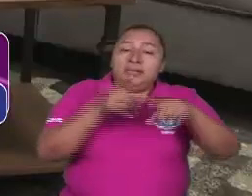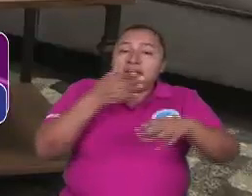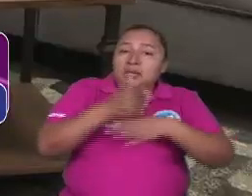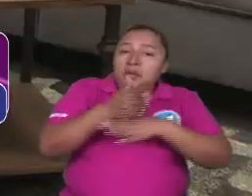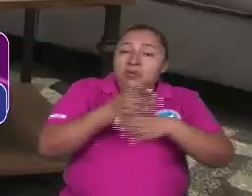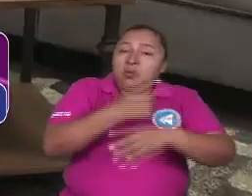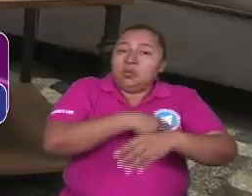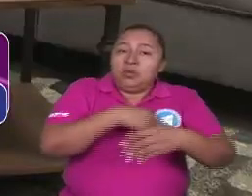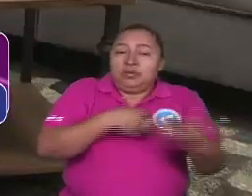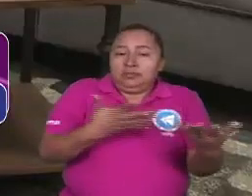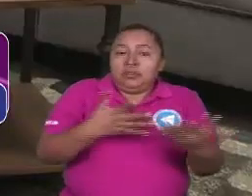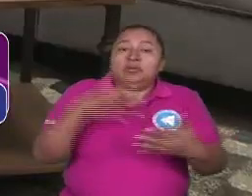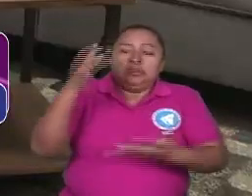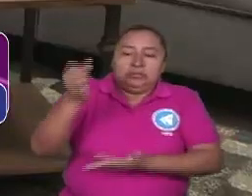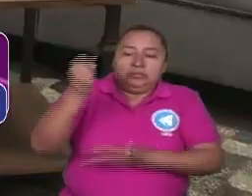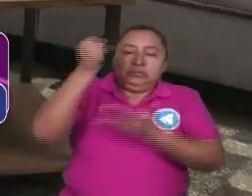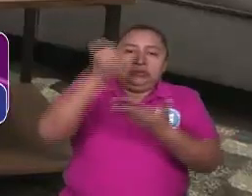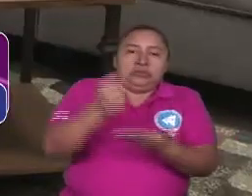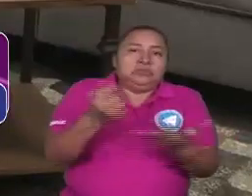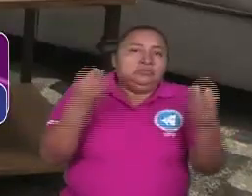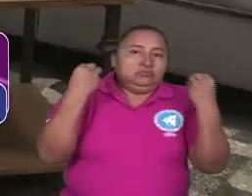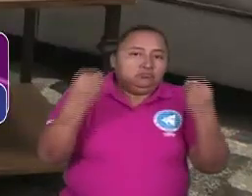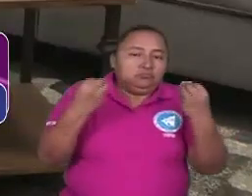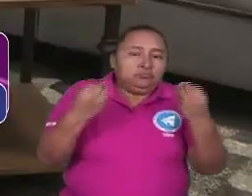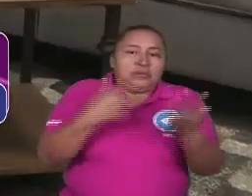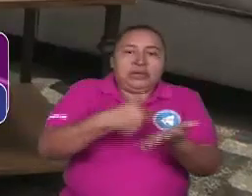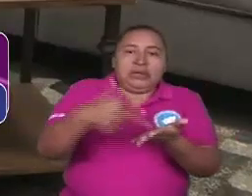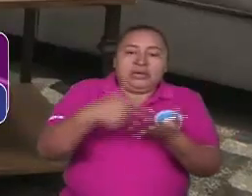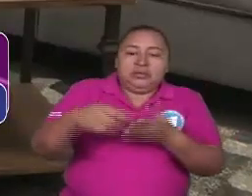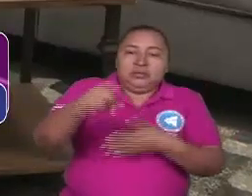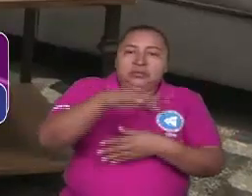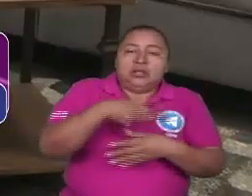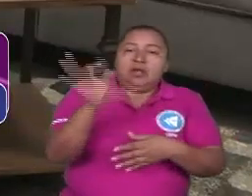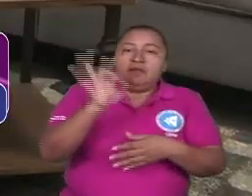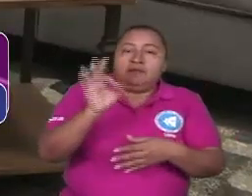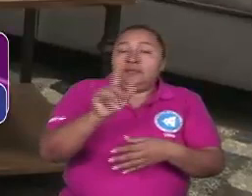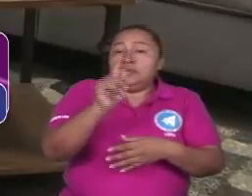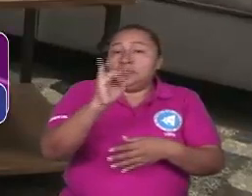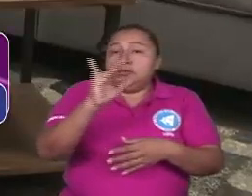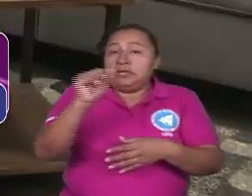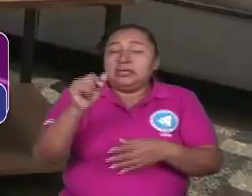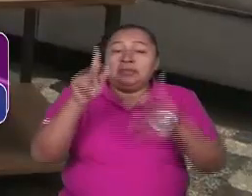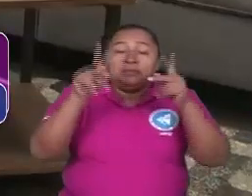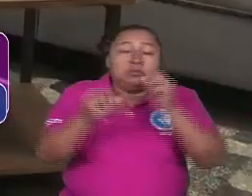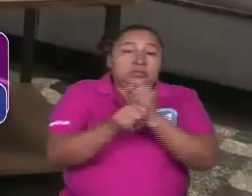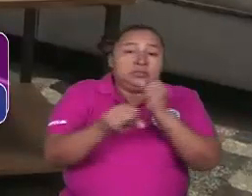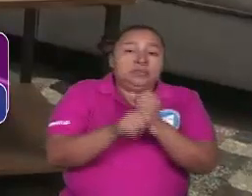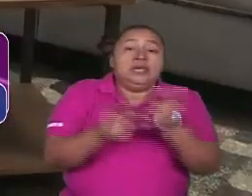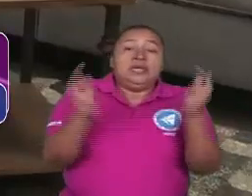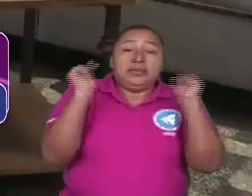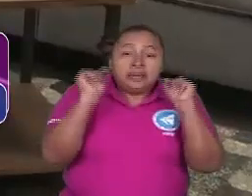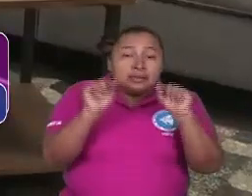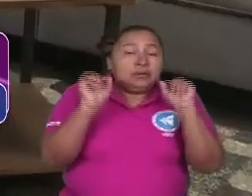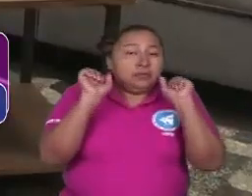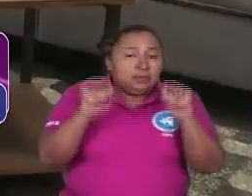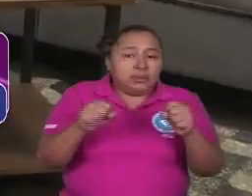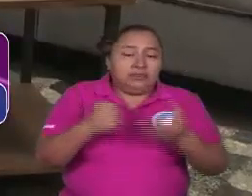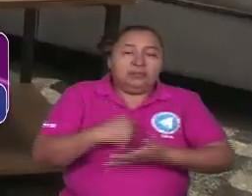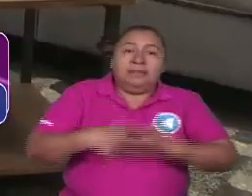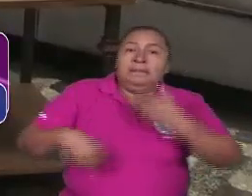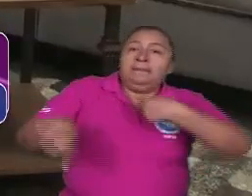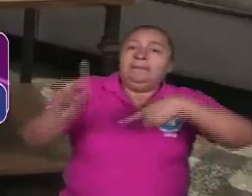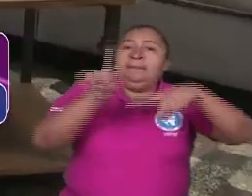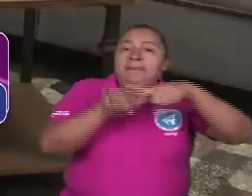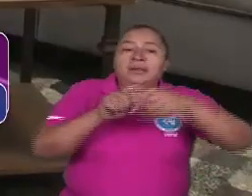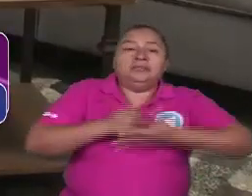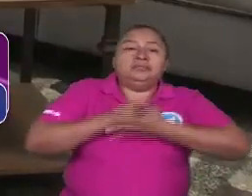hay una inversión enorme en el gasto social en la formación técnica de los trabajadores que es lo que nos puede dar mayor agregado a